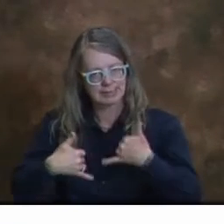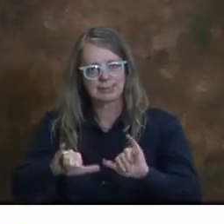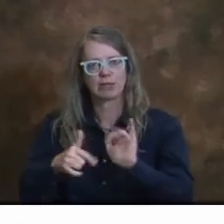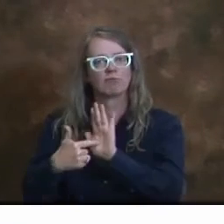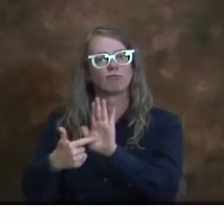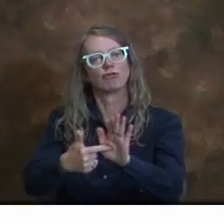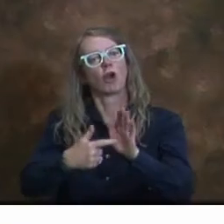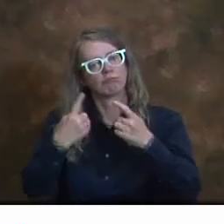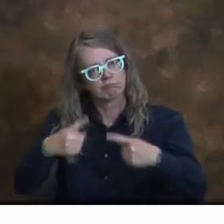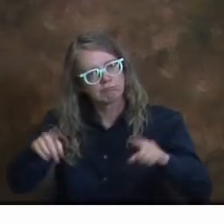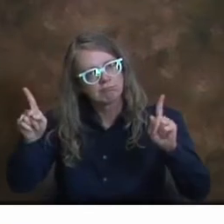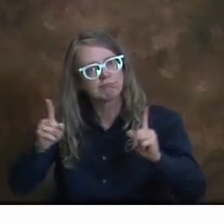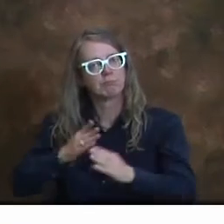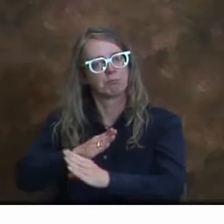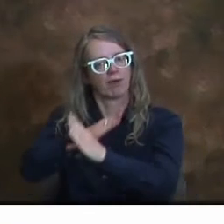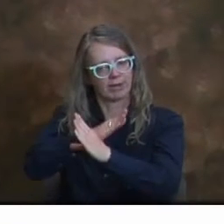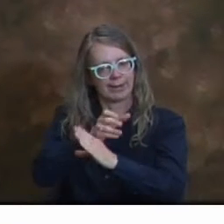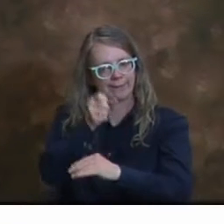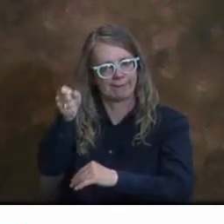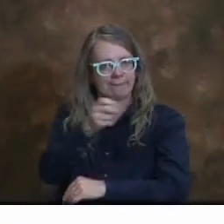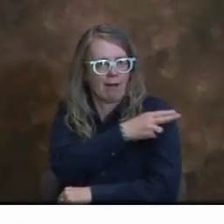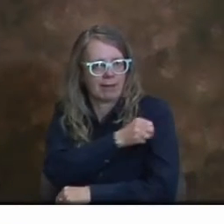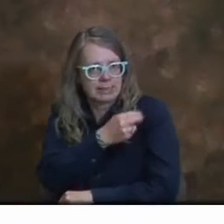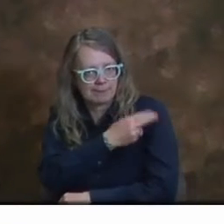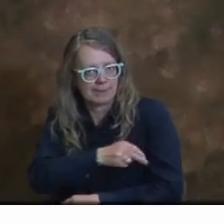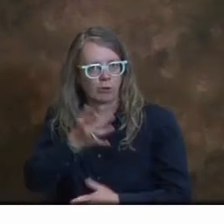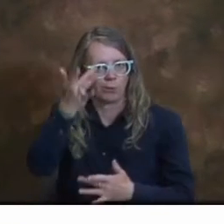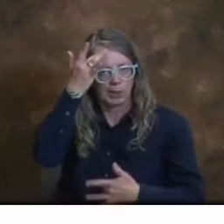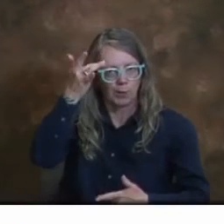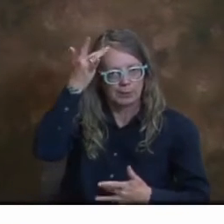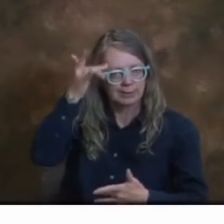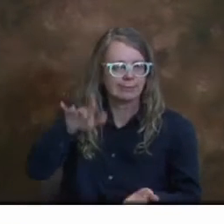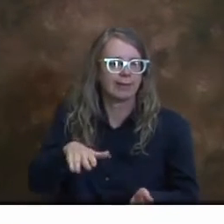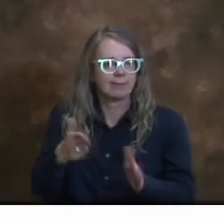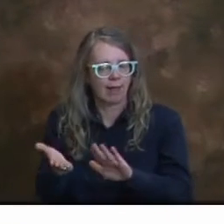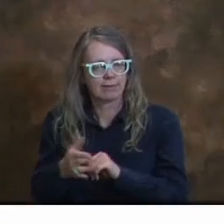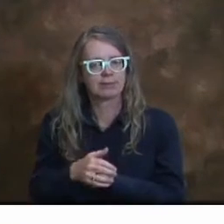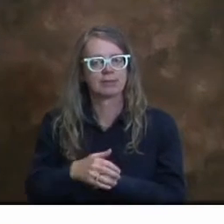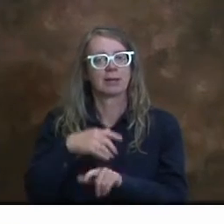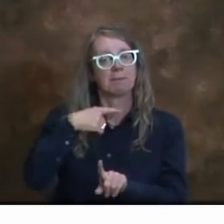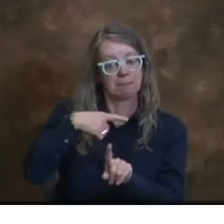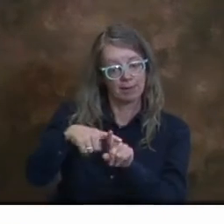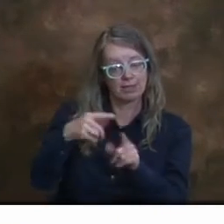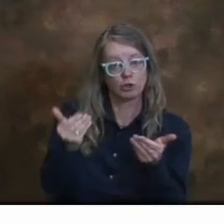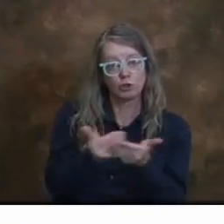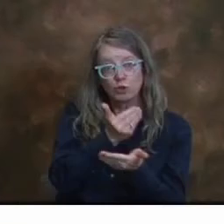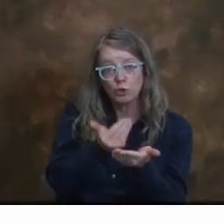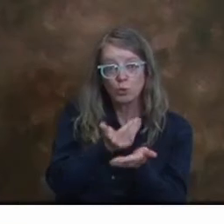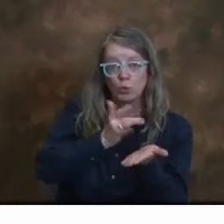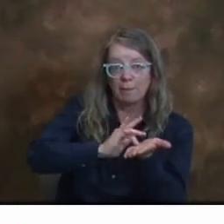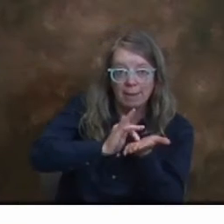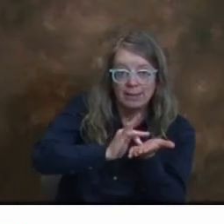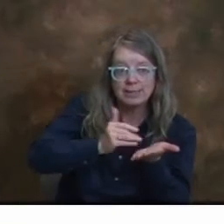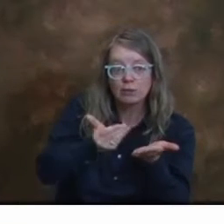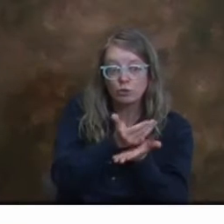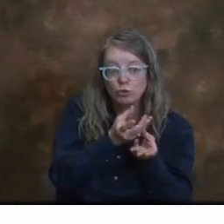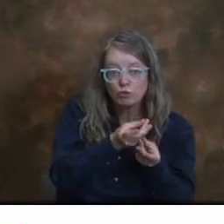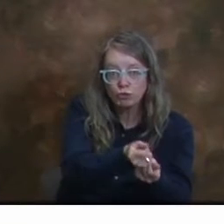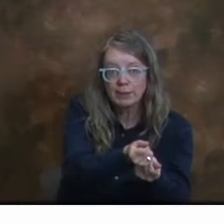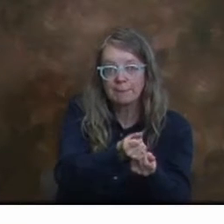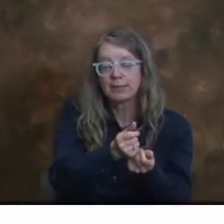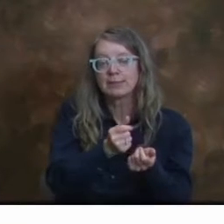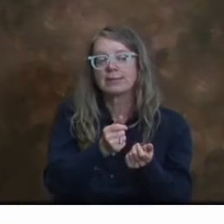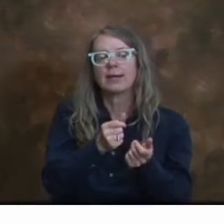están previniendo tanto las hospitalizaciones como los fallecimientos. También las terapias terapias terapéuticas